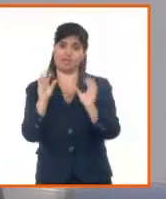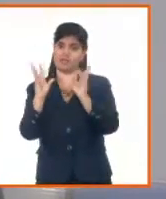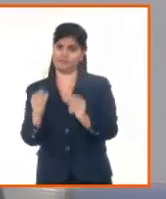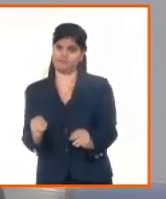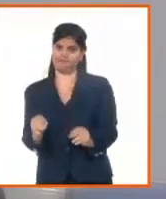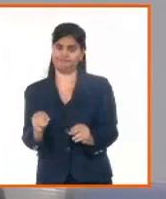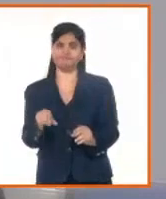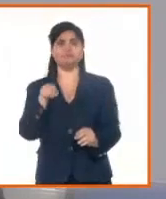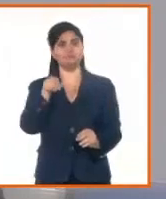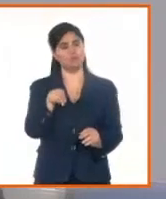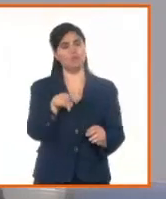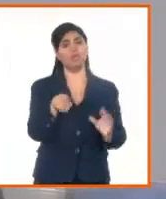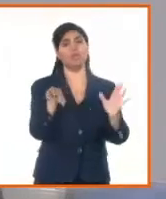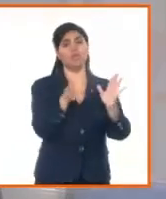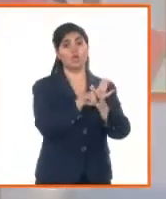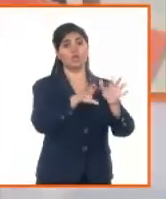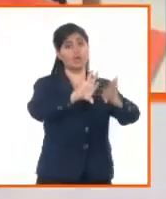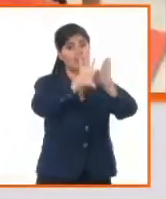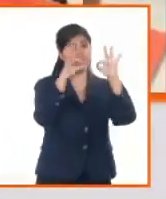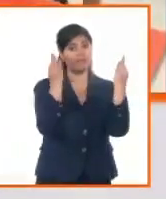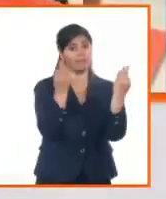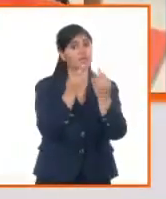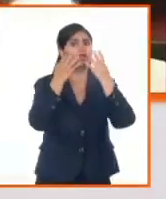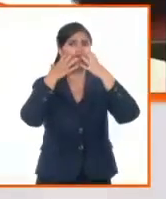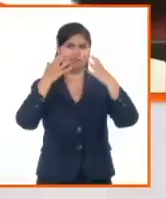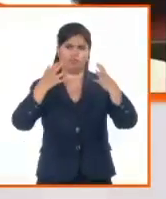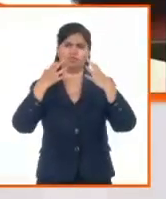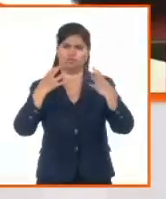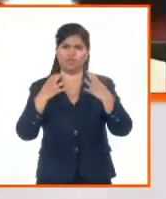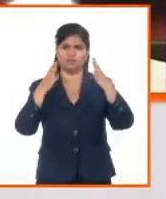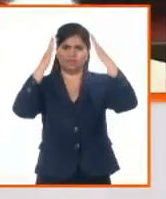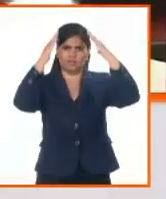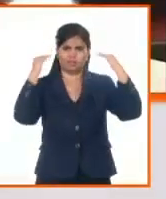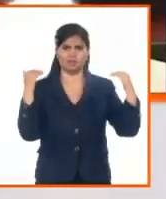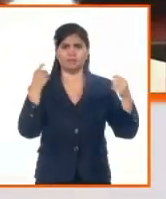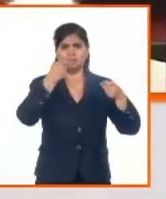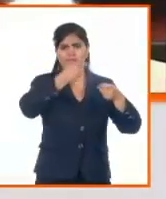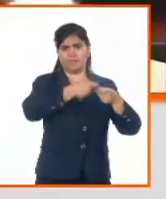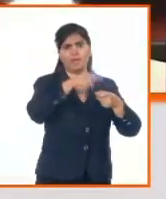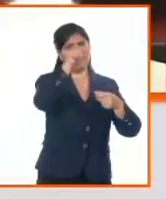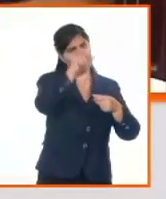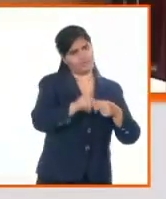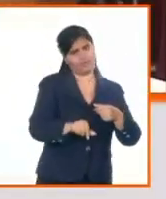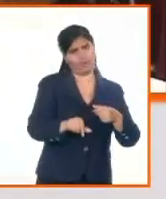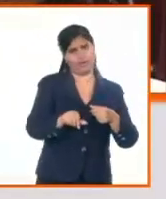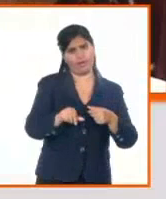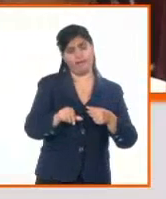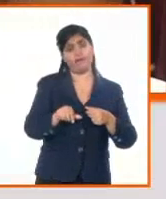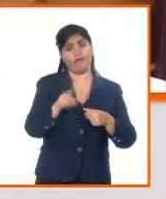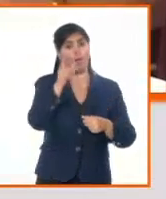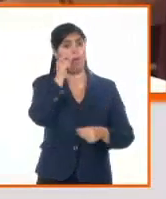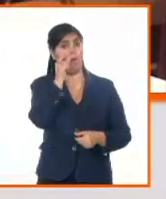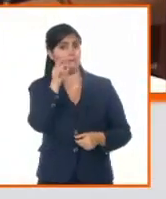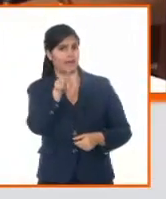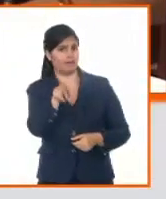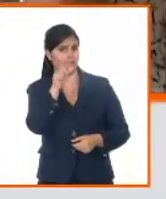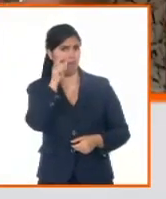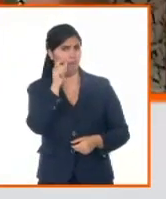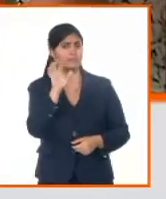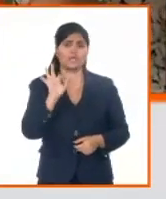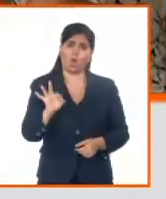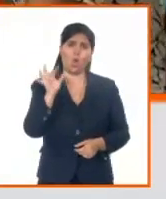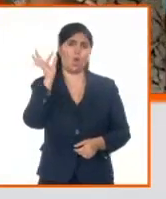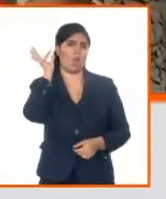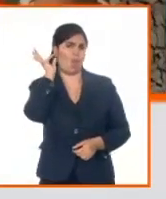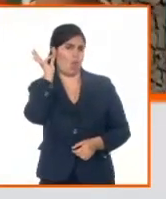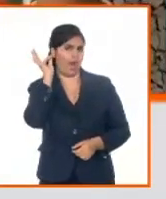autorizando escrituras de pactos matrimoniales, se han formalizado matrimonios entre personas del mismo género, las escrituras de consentimiento para